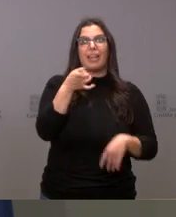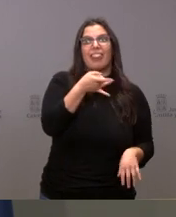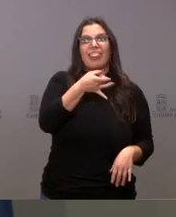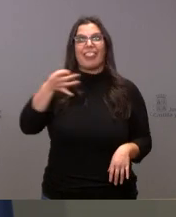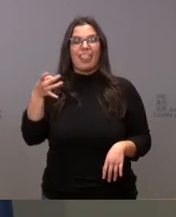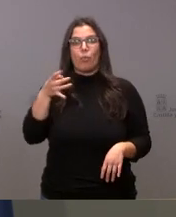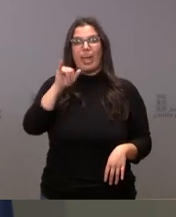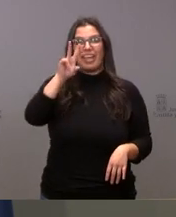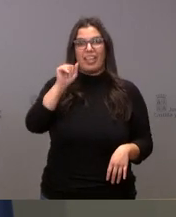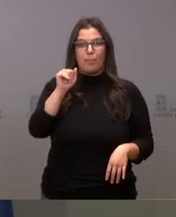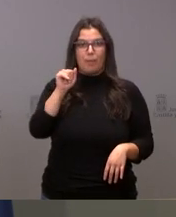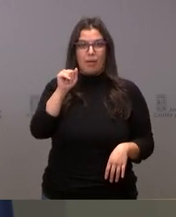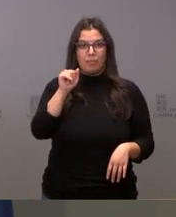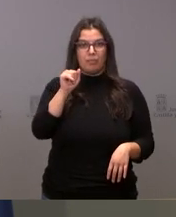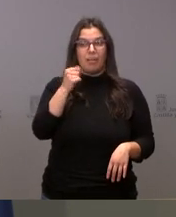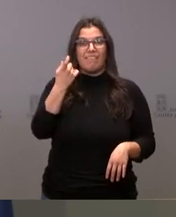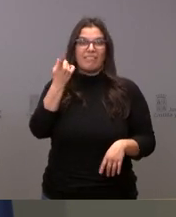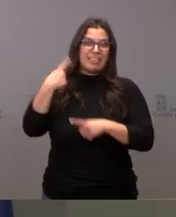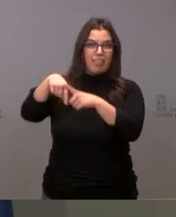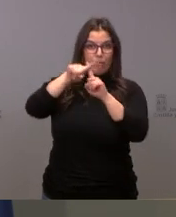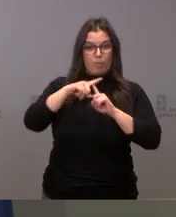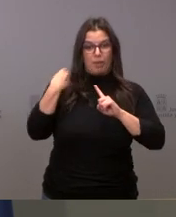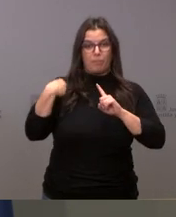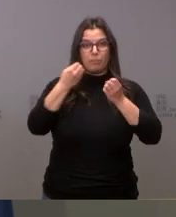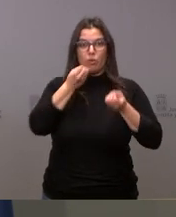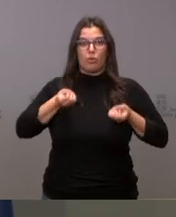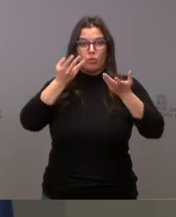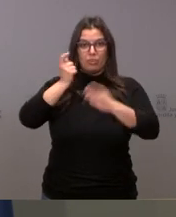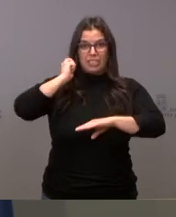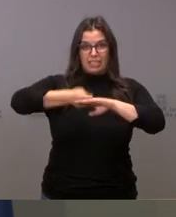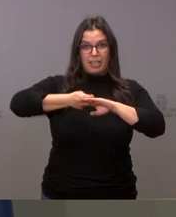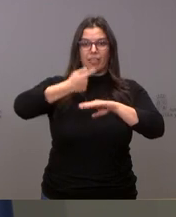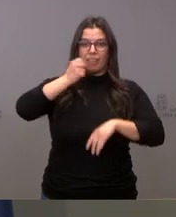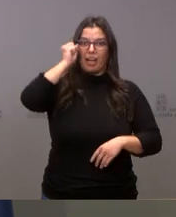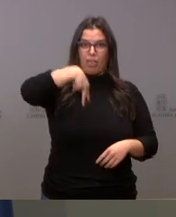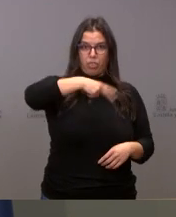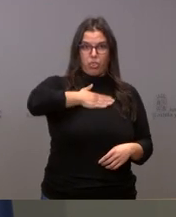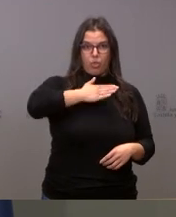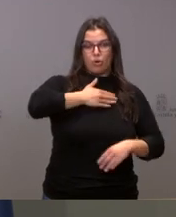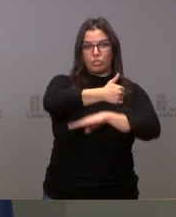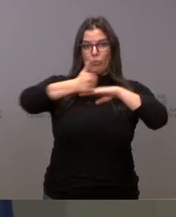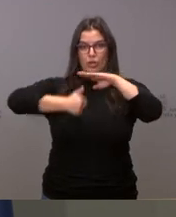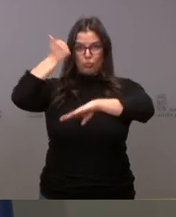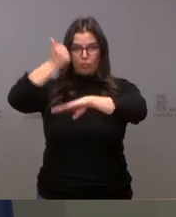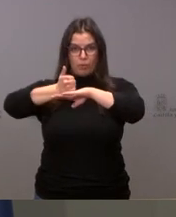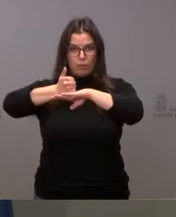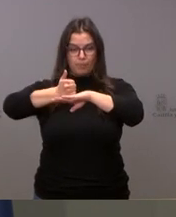como cumplimiento de la sentencia que fue favorable a nuestra comunidad autónoma por parte del Tribunal Supremo.